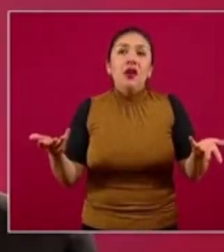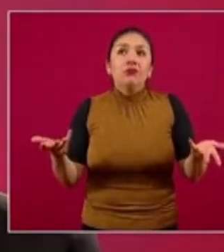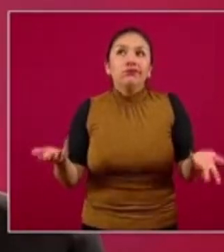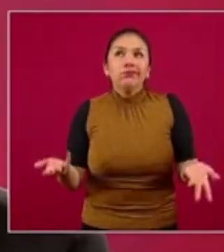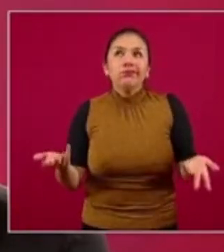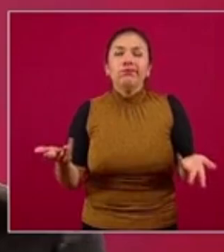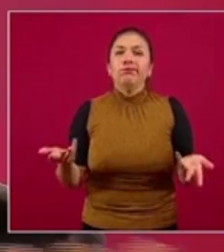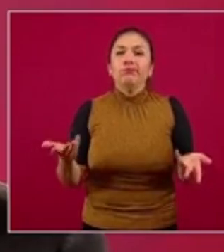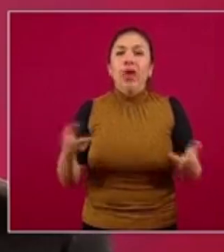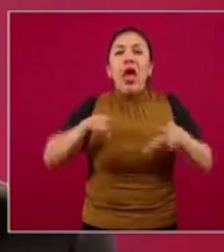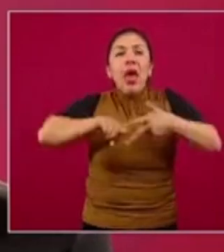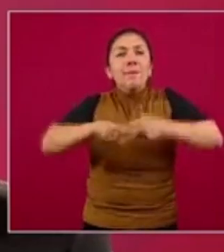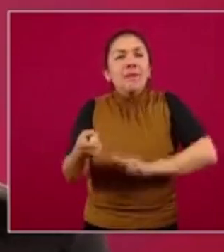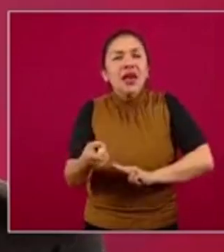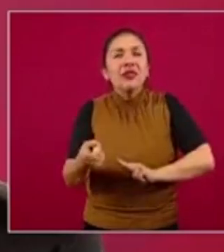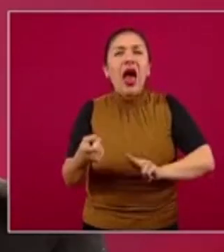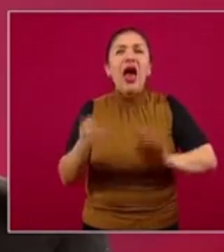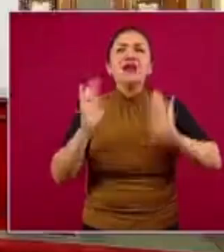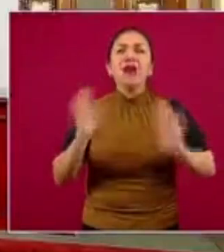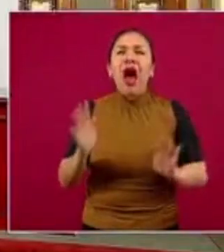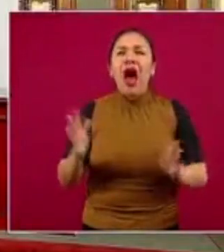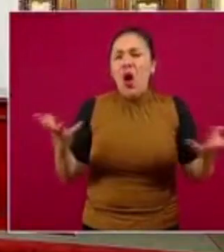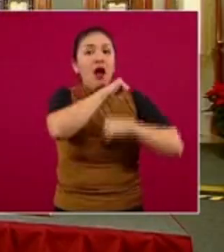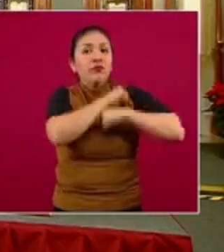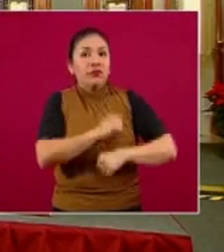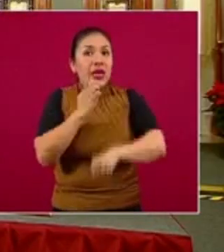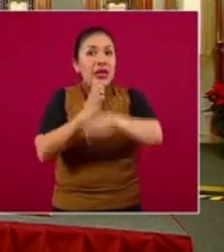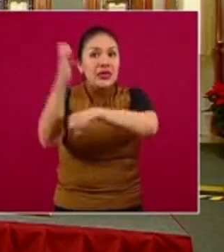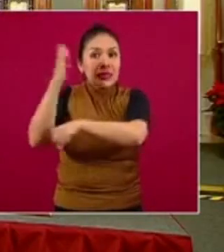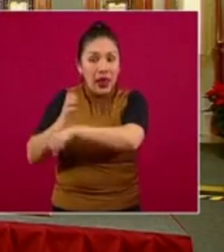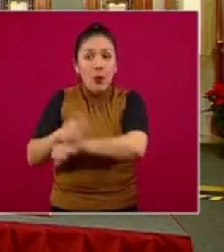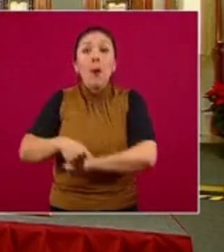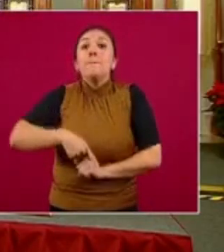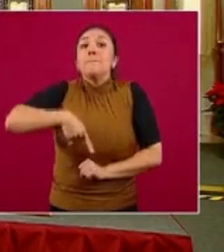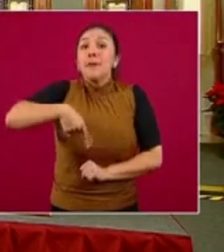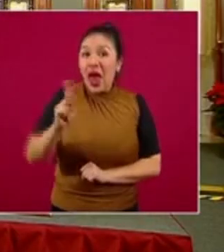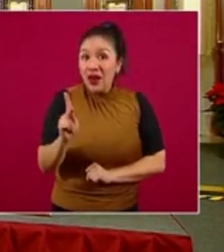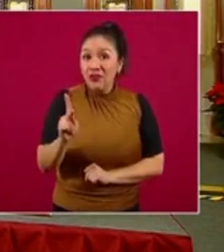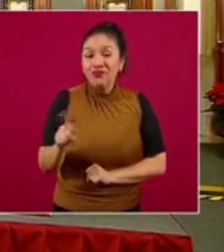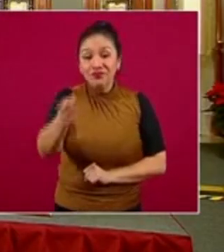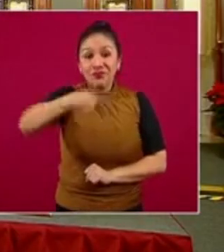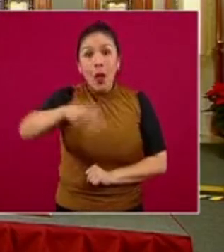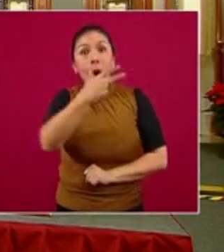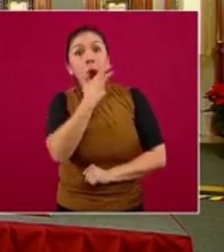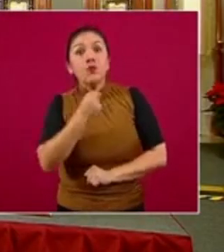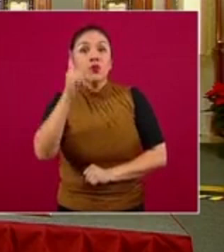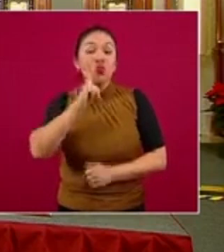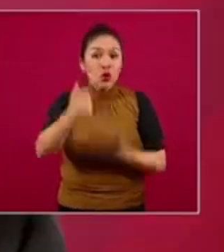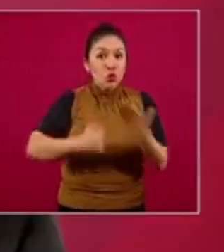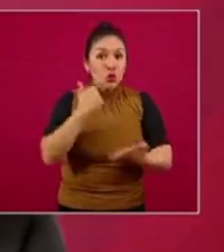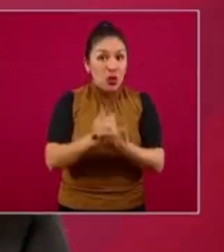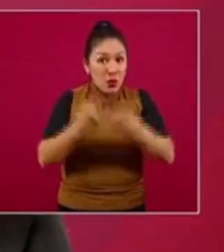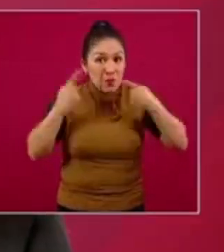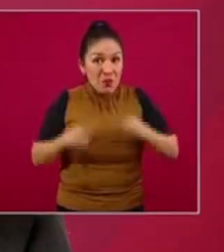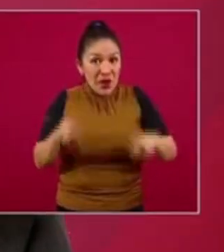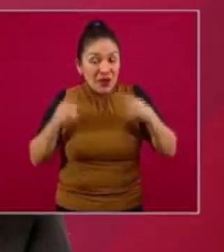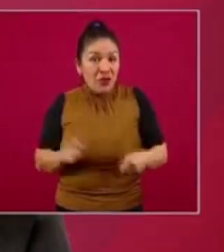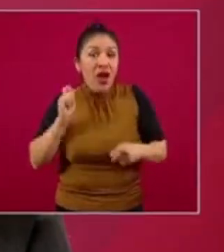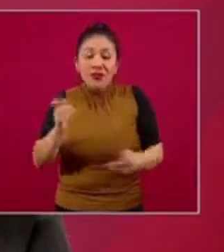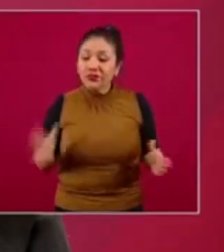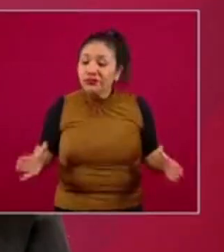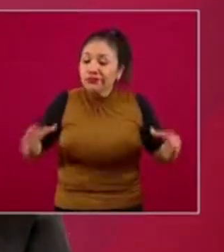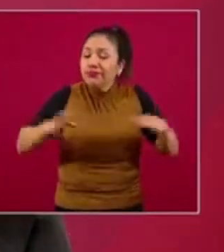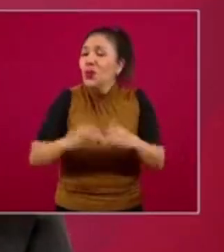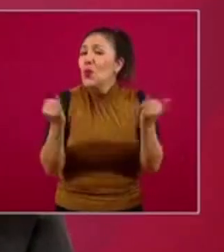empezar a tener congregaciones, pero los y las ciudadanas son parte de la